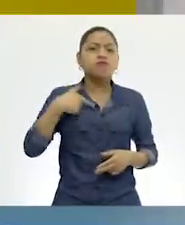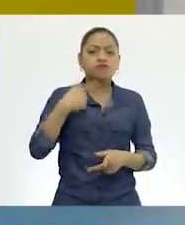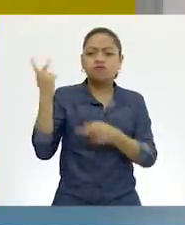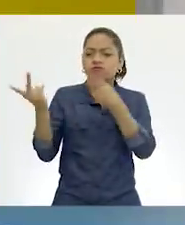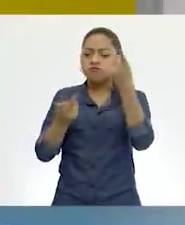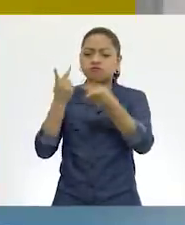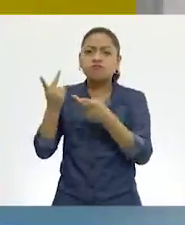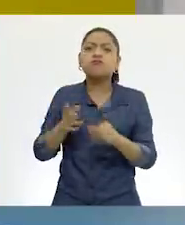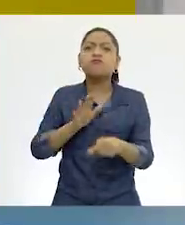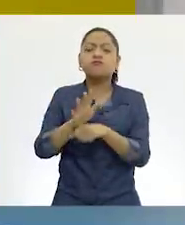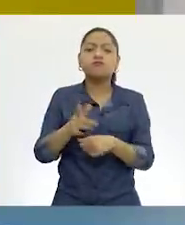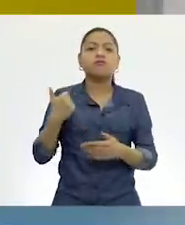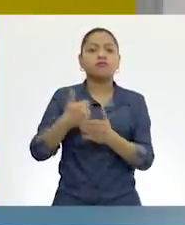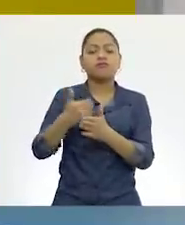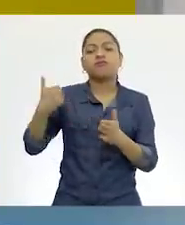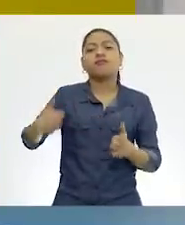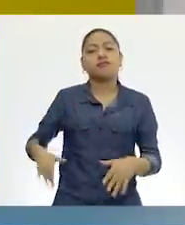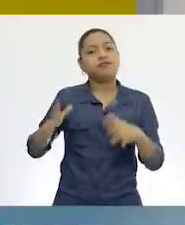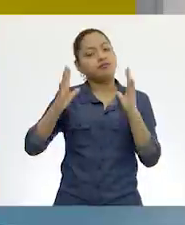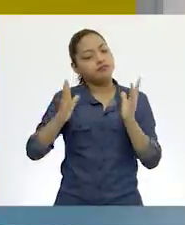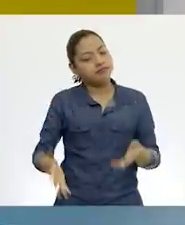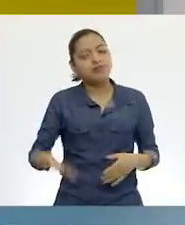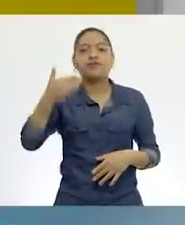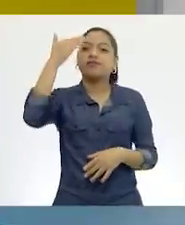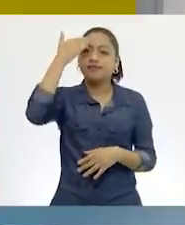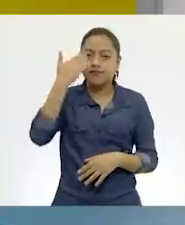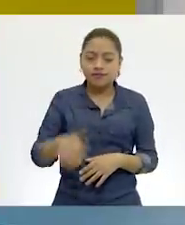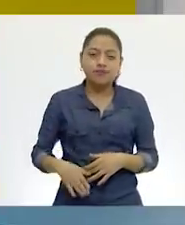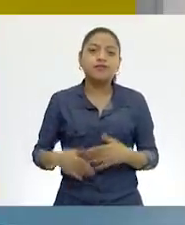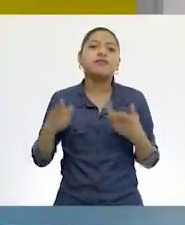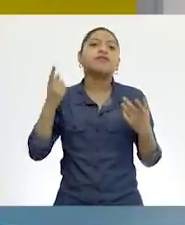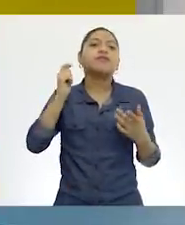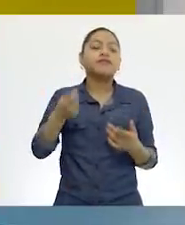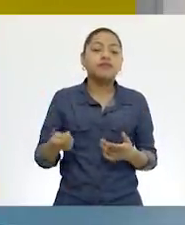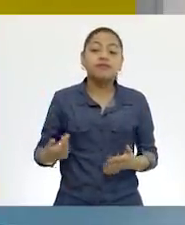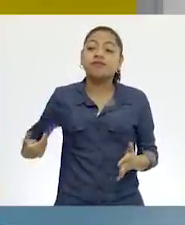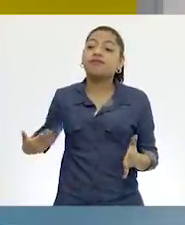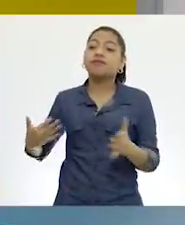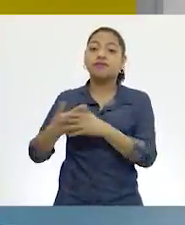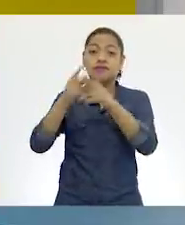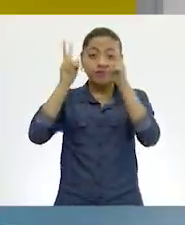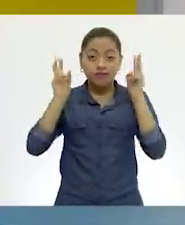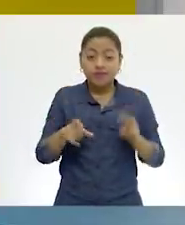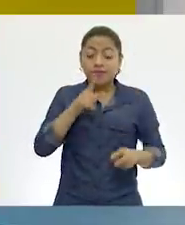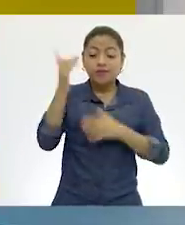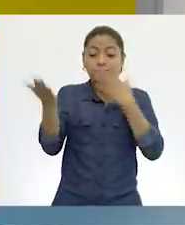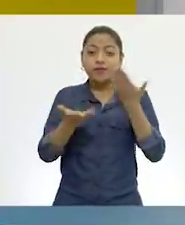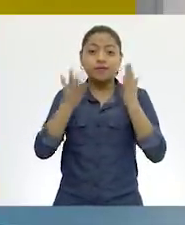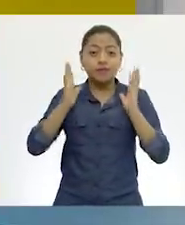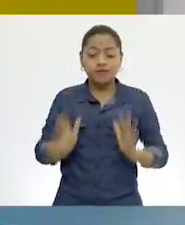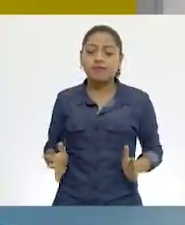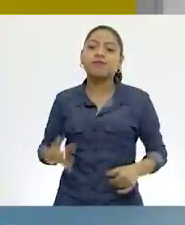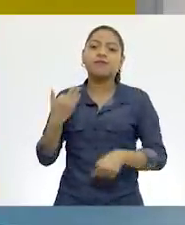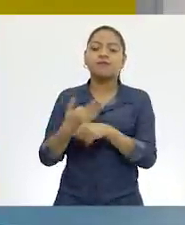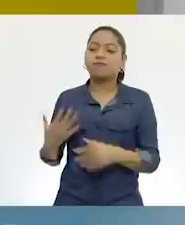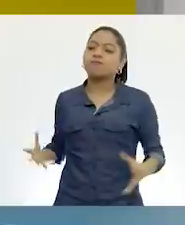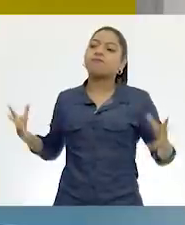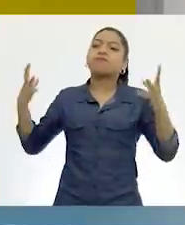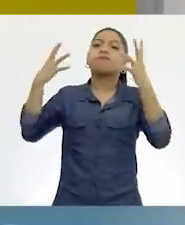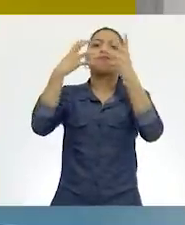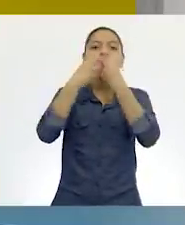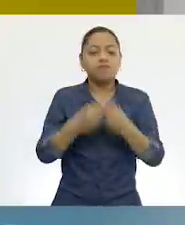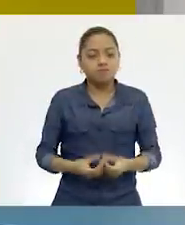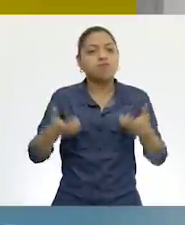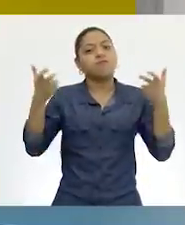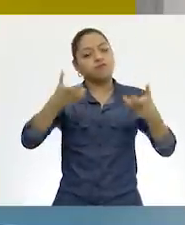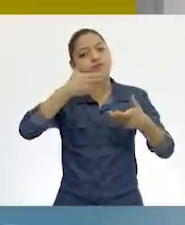formulamos. Eso lo vimos en el inicio. Entonces realmente se están conjuntando todos los temas para el reportaje, como en su momento